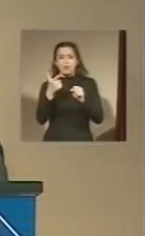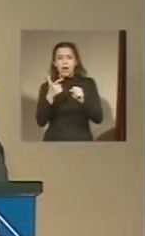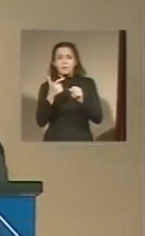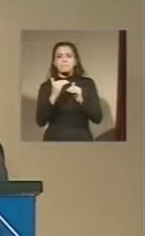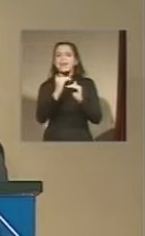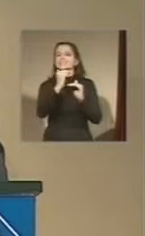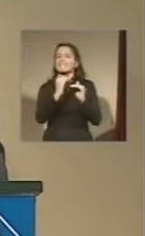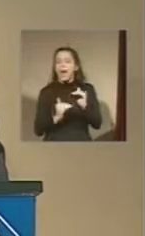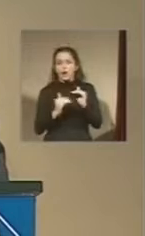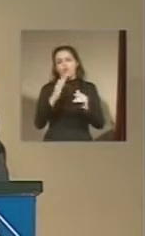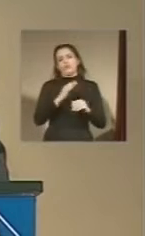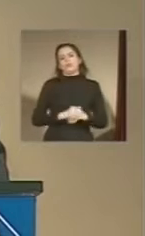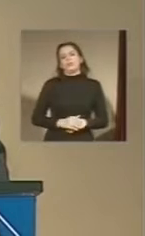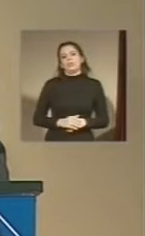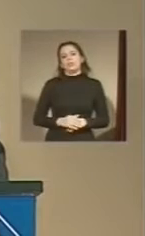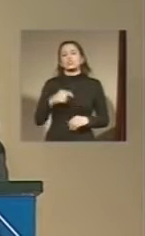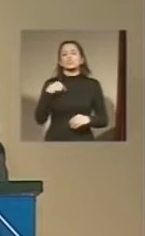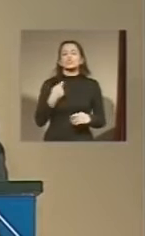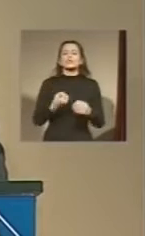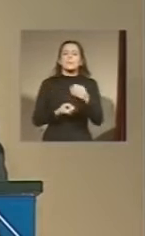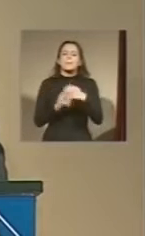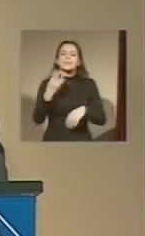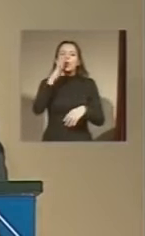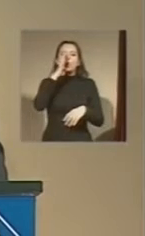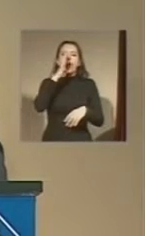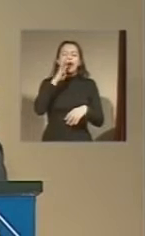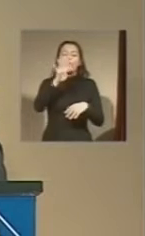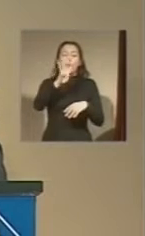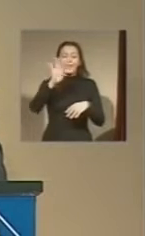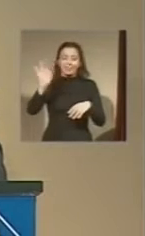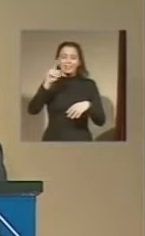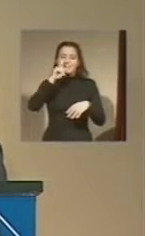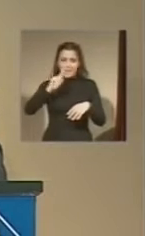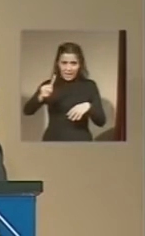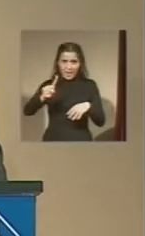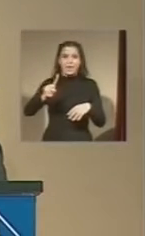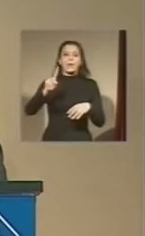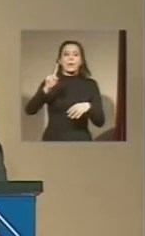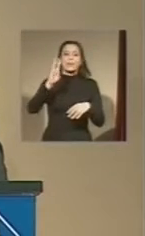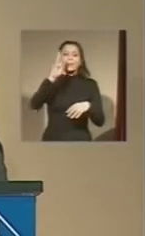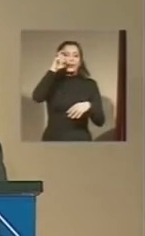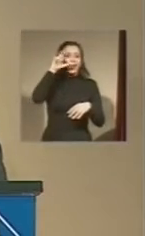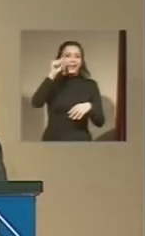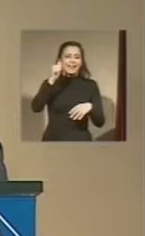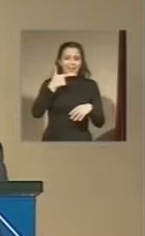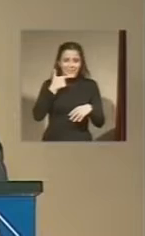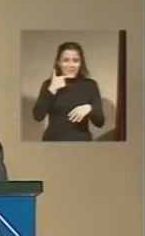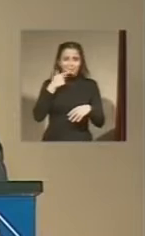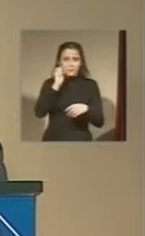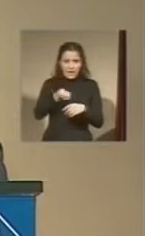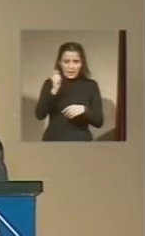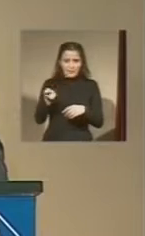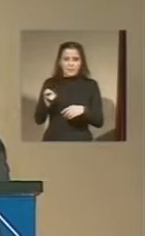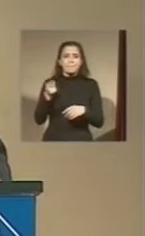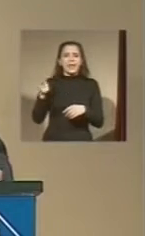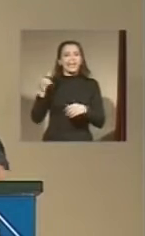el PPP. 40.000 becas para que 40.000 chicos y chicas tengan su primera capacitación laboral. 4 horas de trabajo